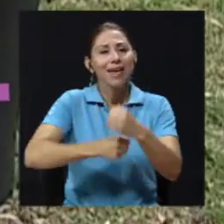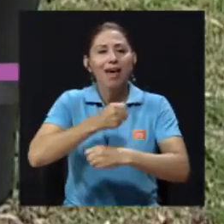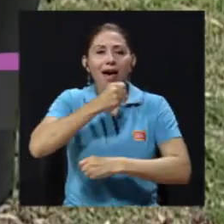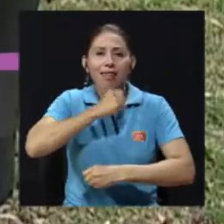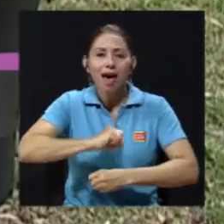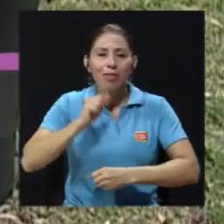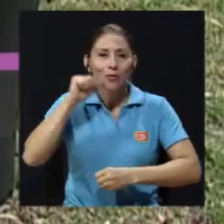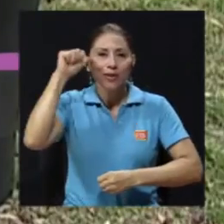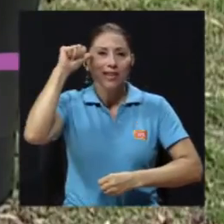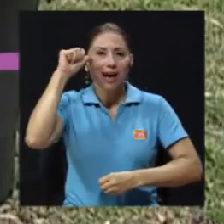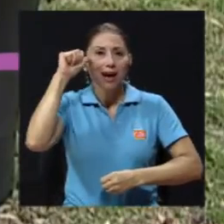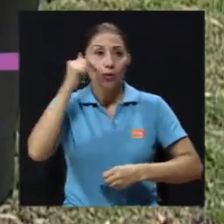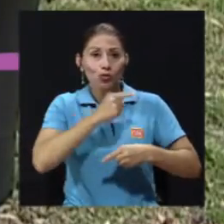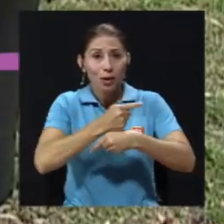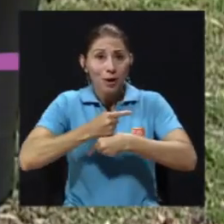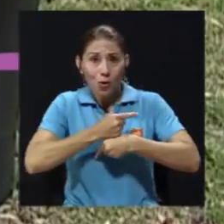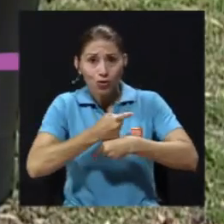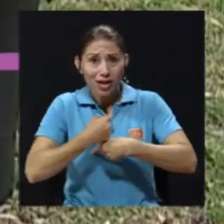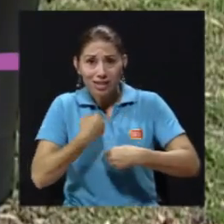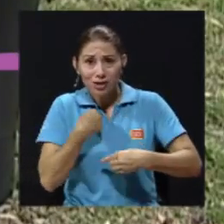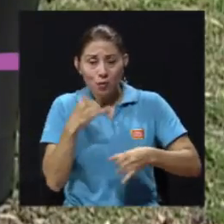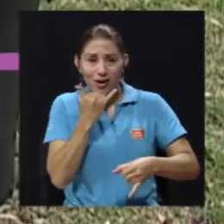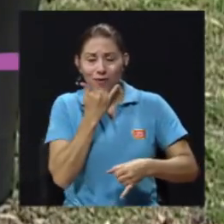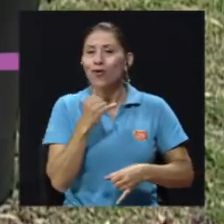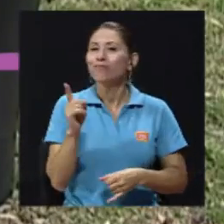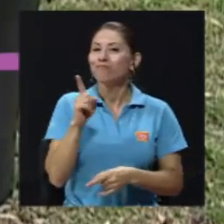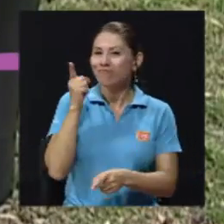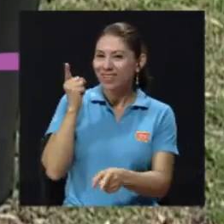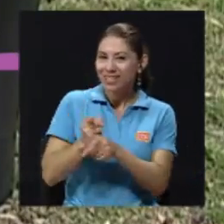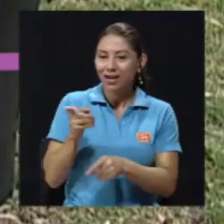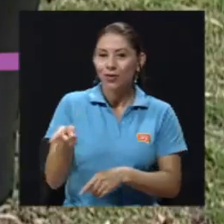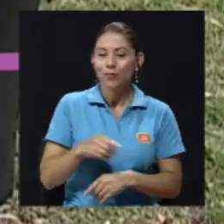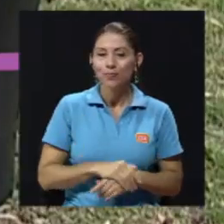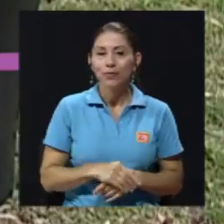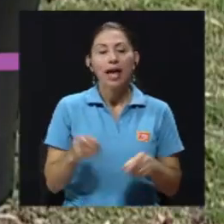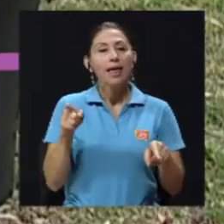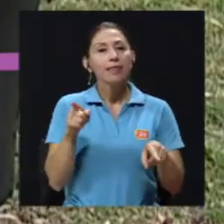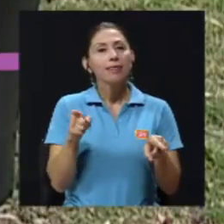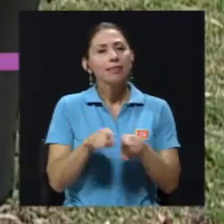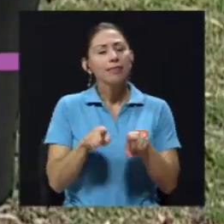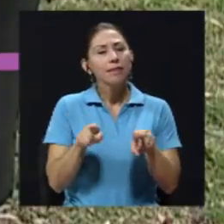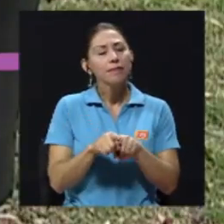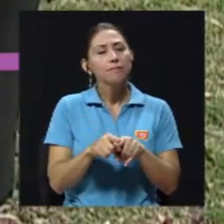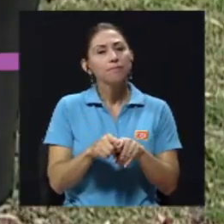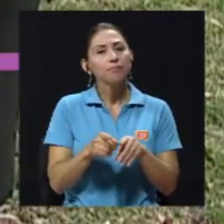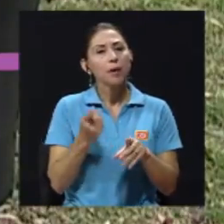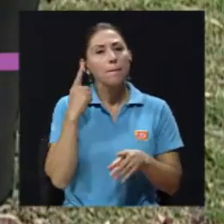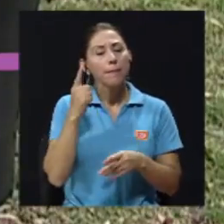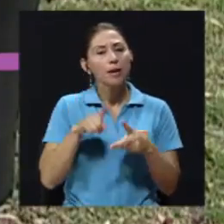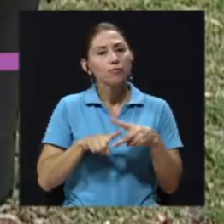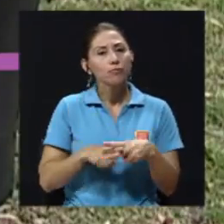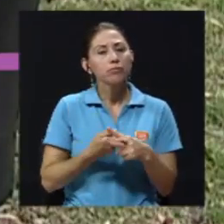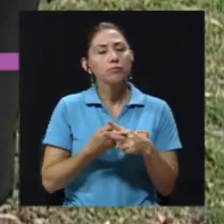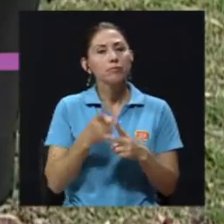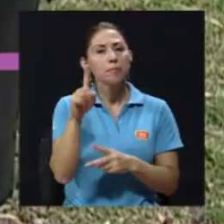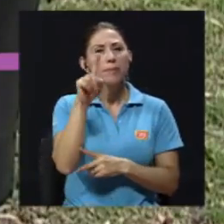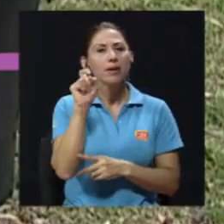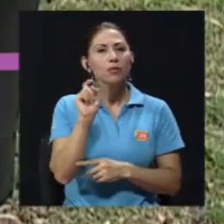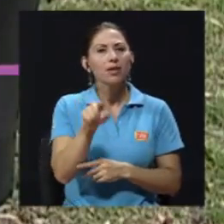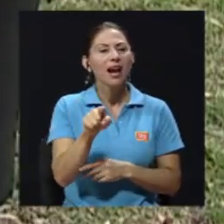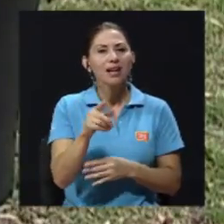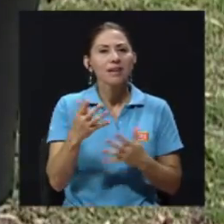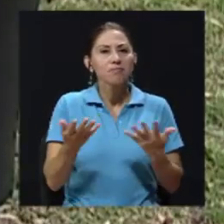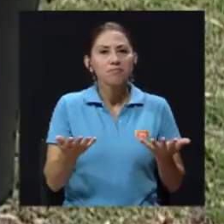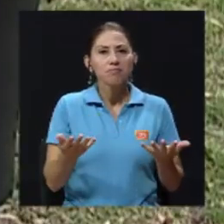no es cierto? No, está en lo cierto. Lilian, tal vez para comenzar a conversar, preguntarle, ¿qué